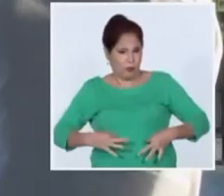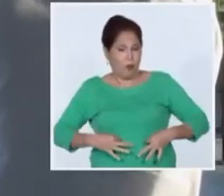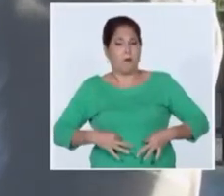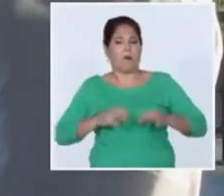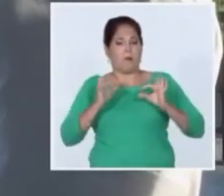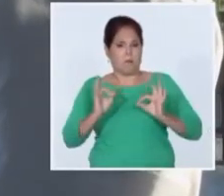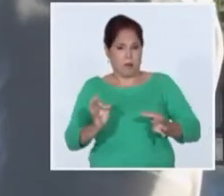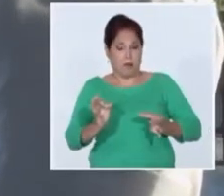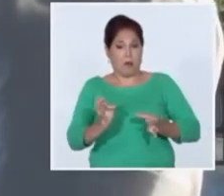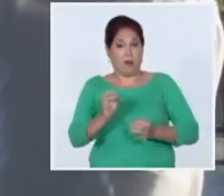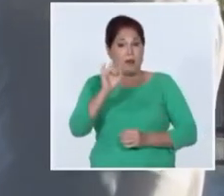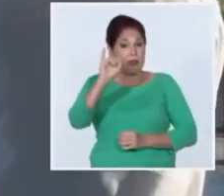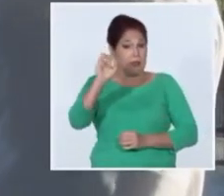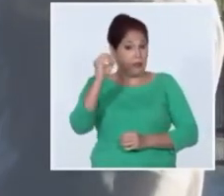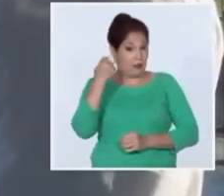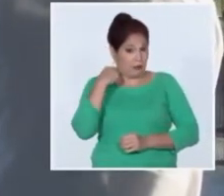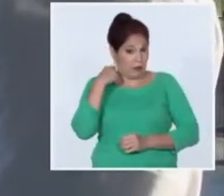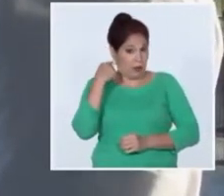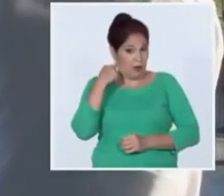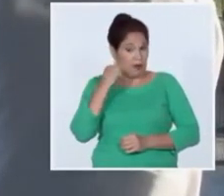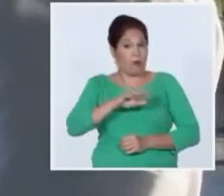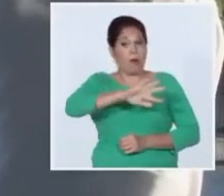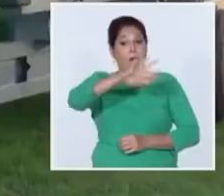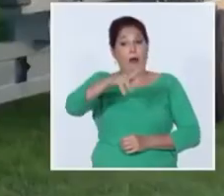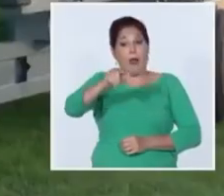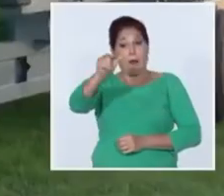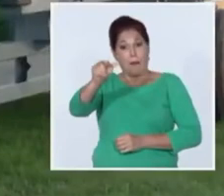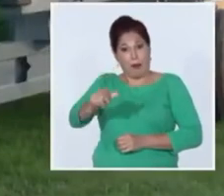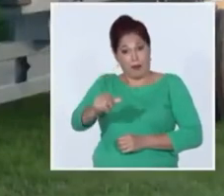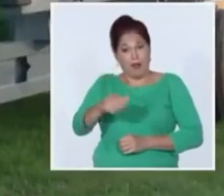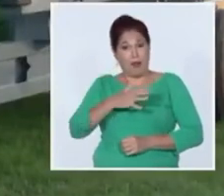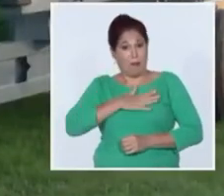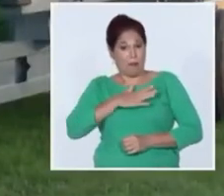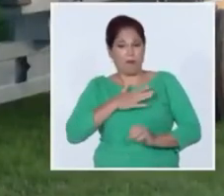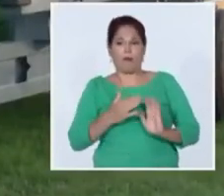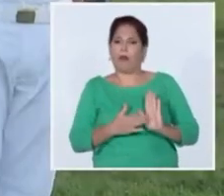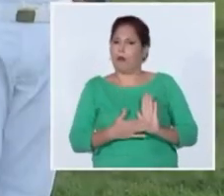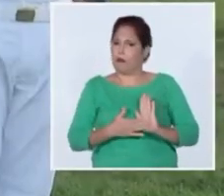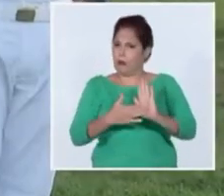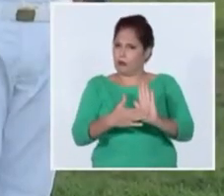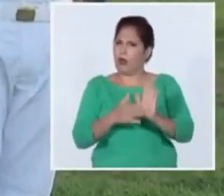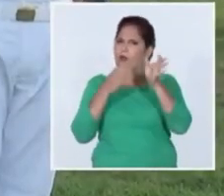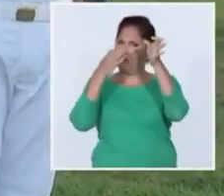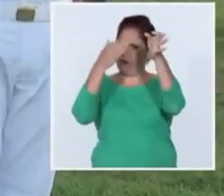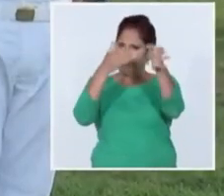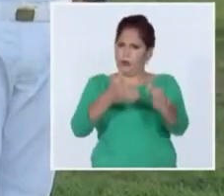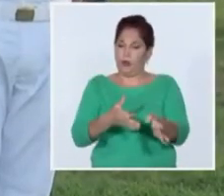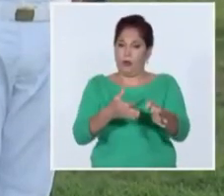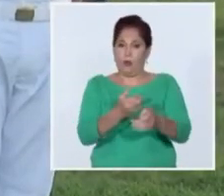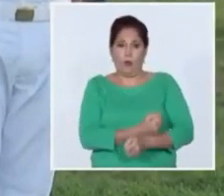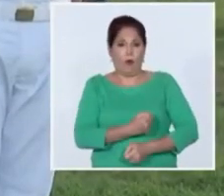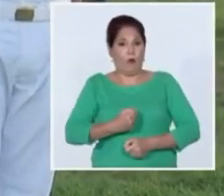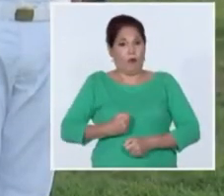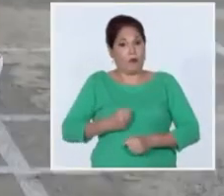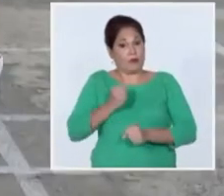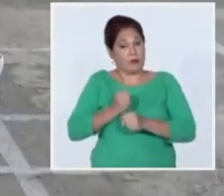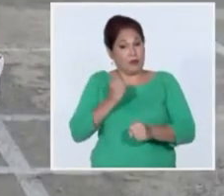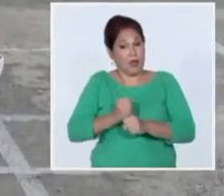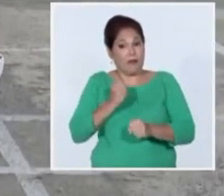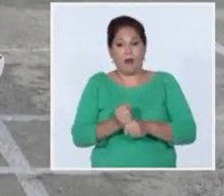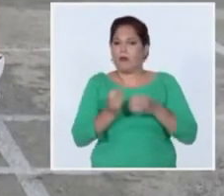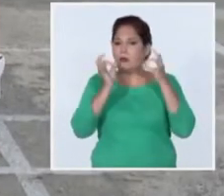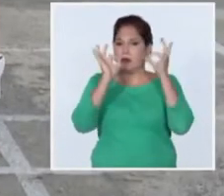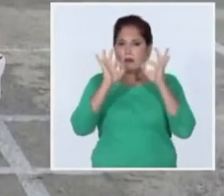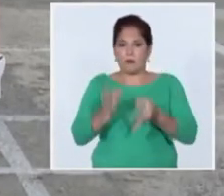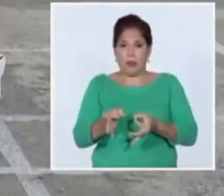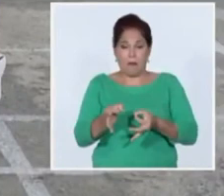largo de 60 años la Marina de Guerra Revolucionaria ha demostrado su fidelidad su consagración y su constancia para